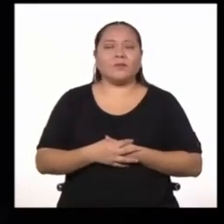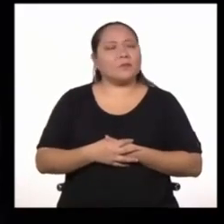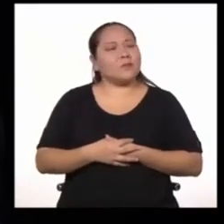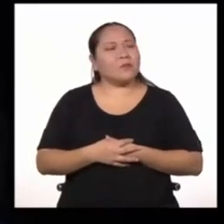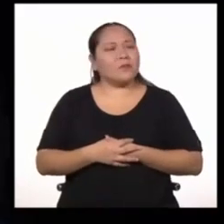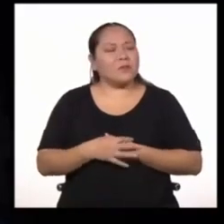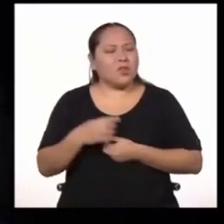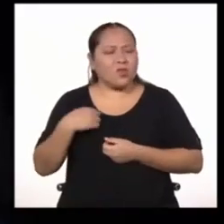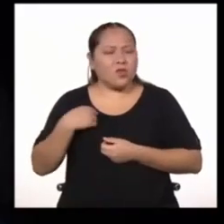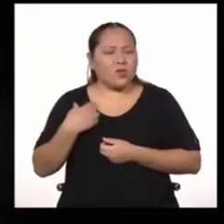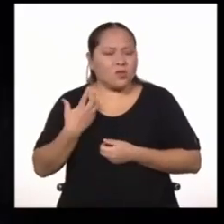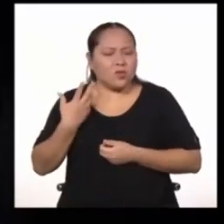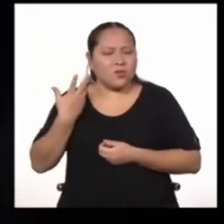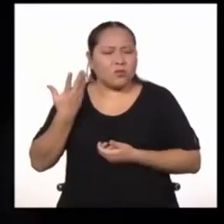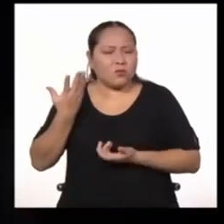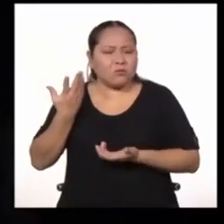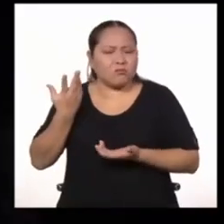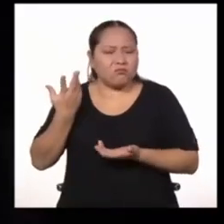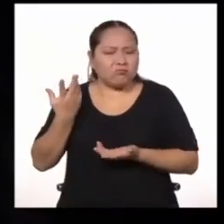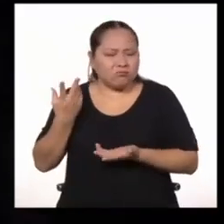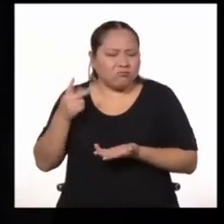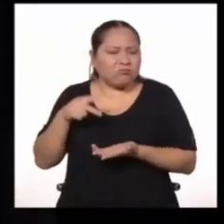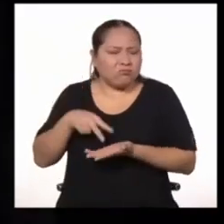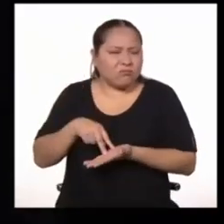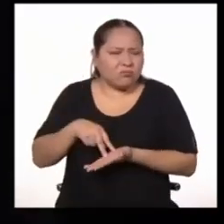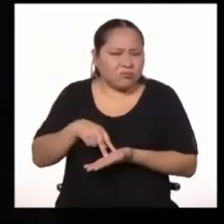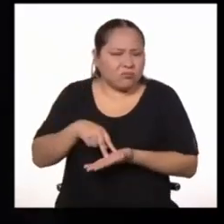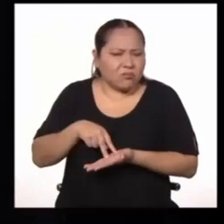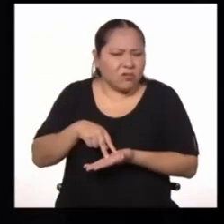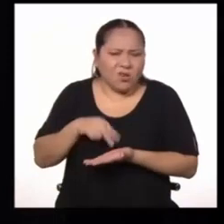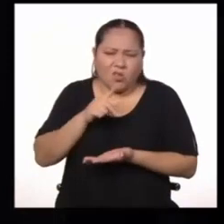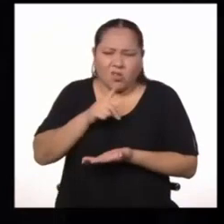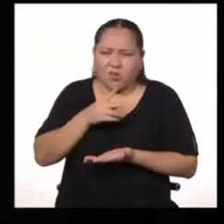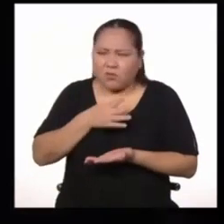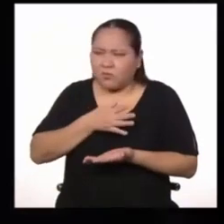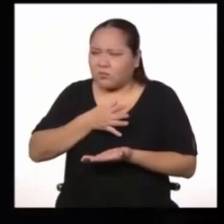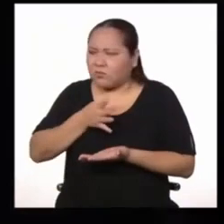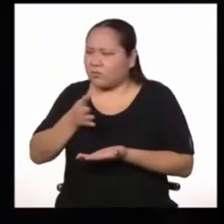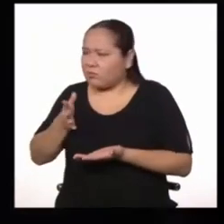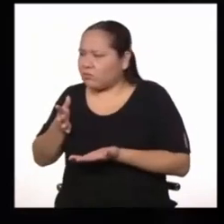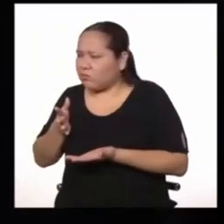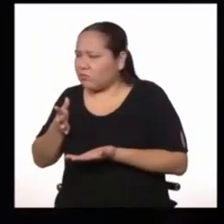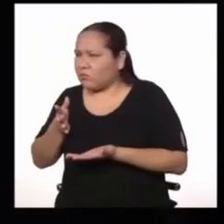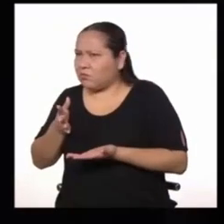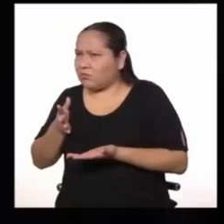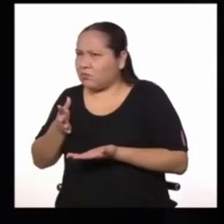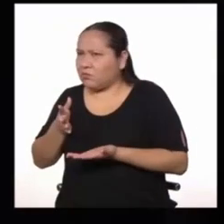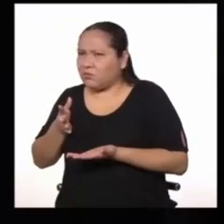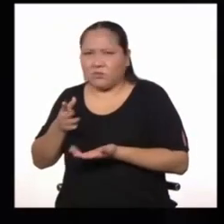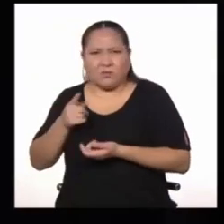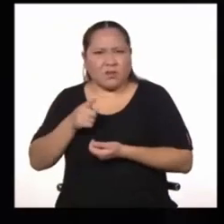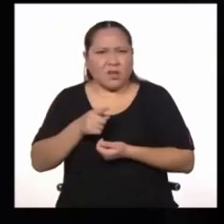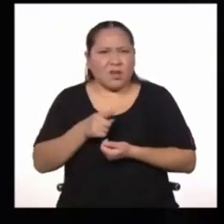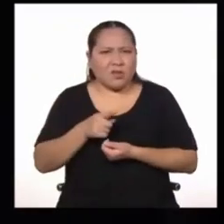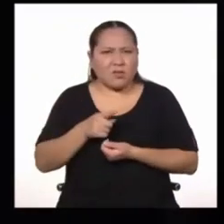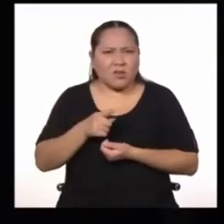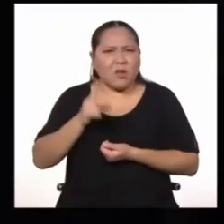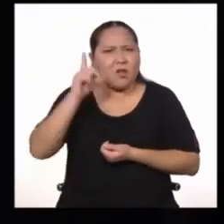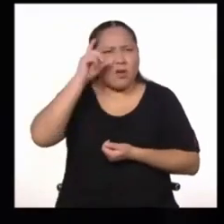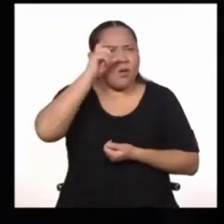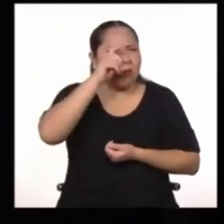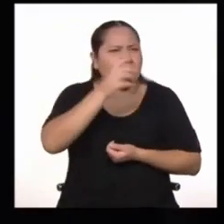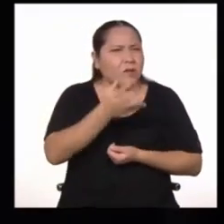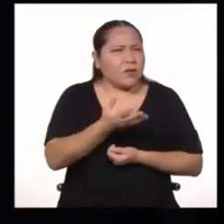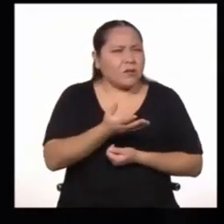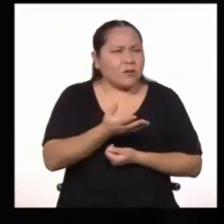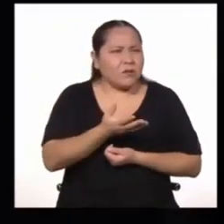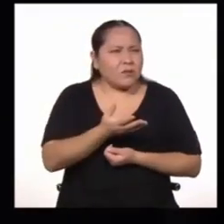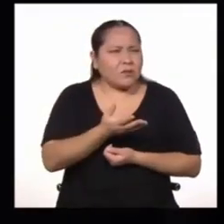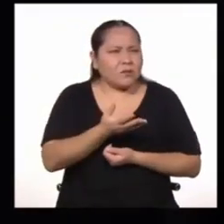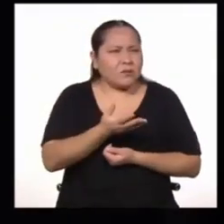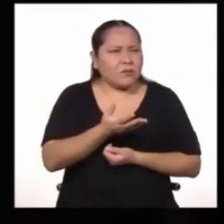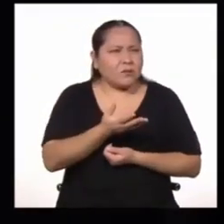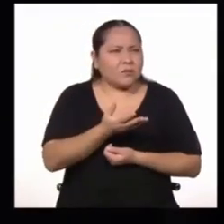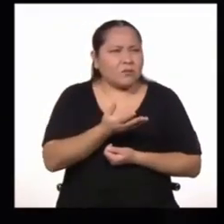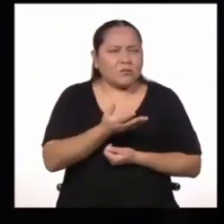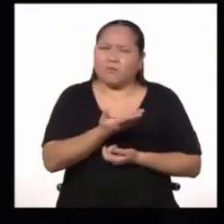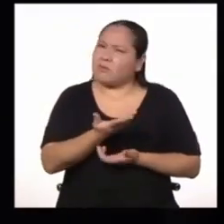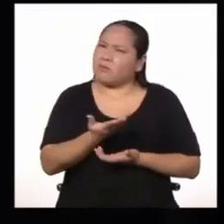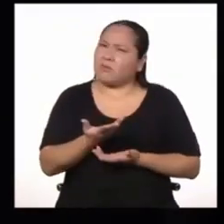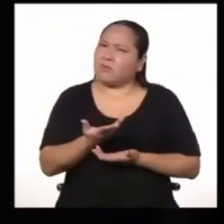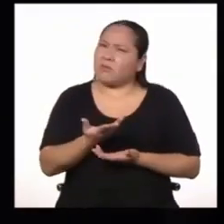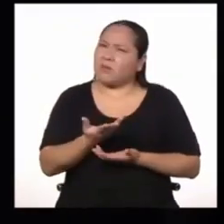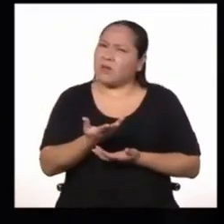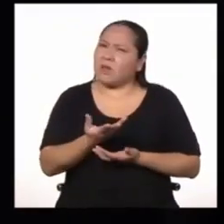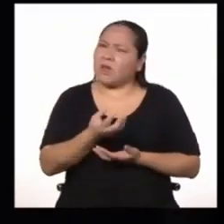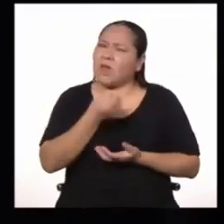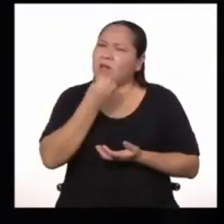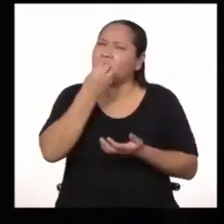Ser o no ser. Esa es la cuestión. ¿Qué es más